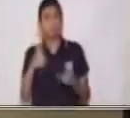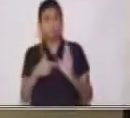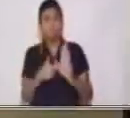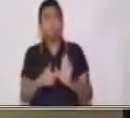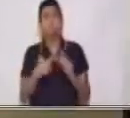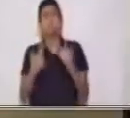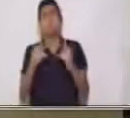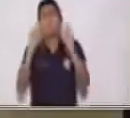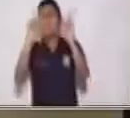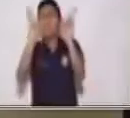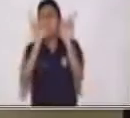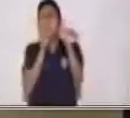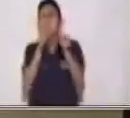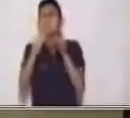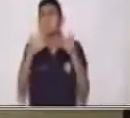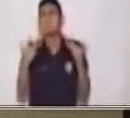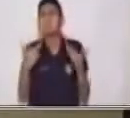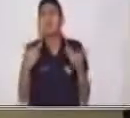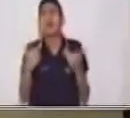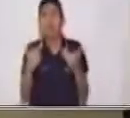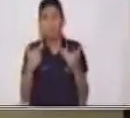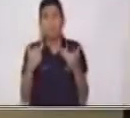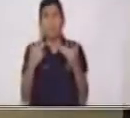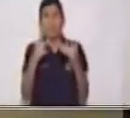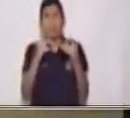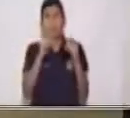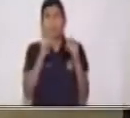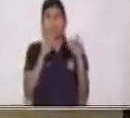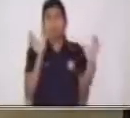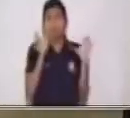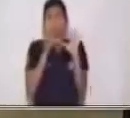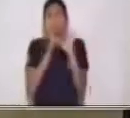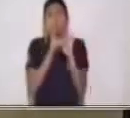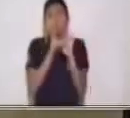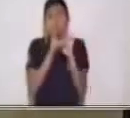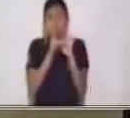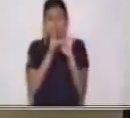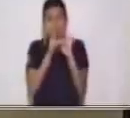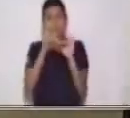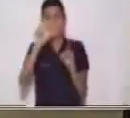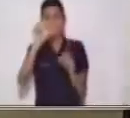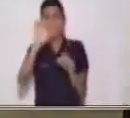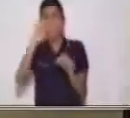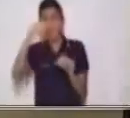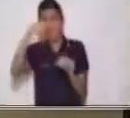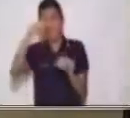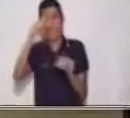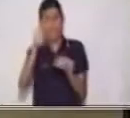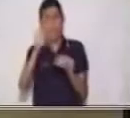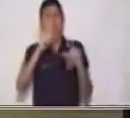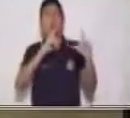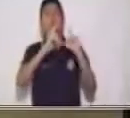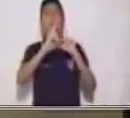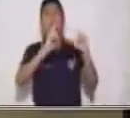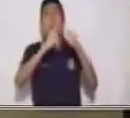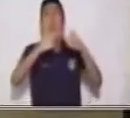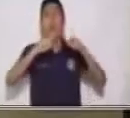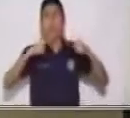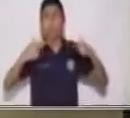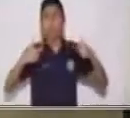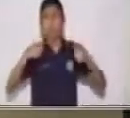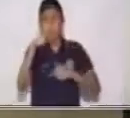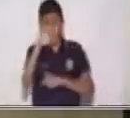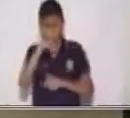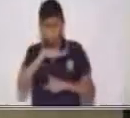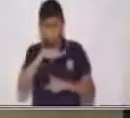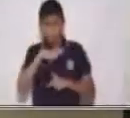desarrollaré el tema de Asociación de Fonema y Letra, del área de Comunicación y Lenguaje. Si en casa